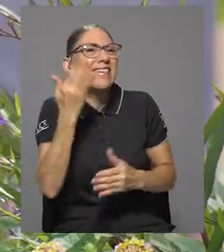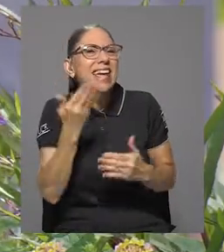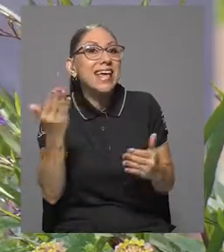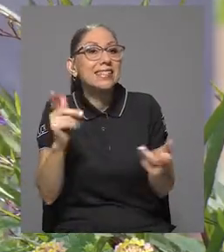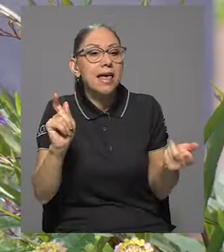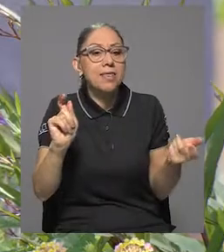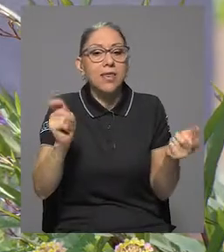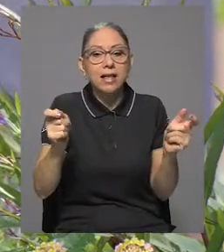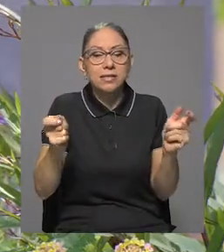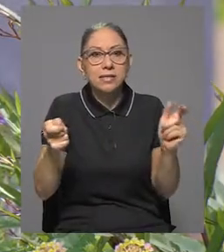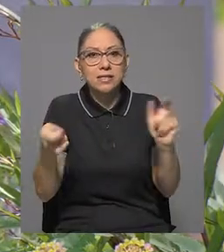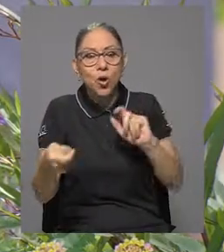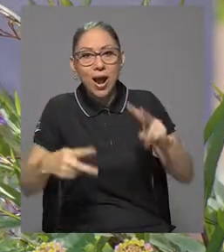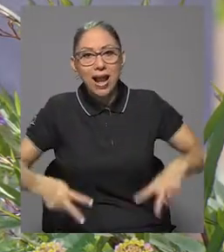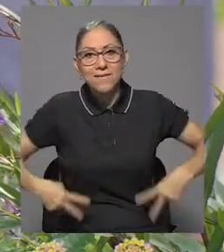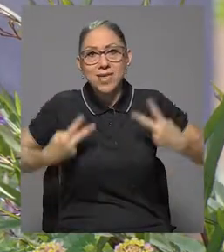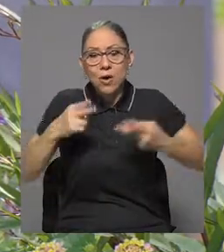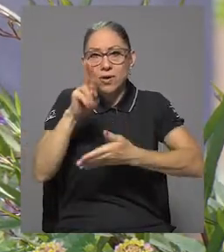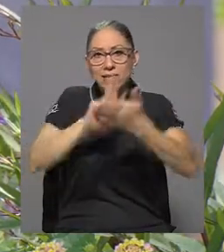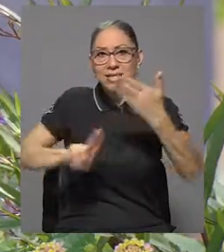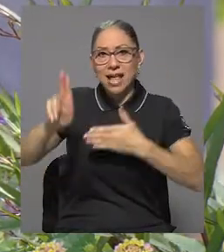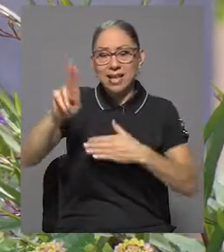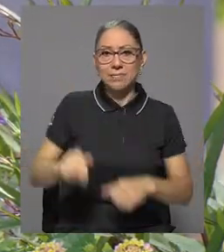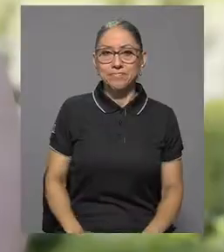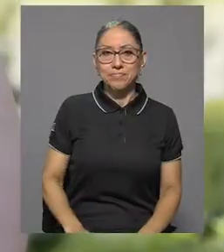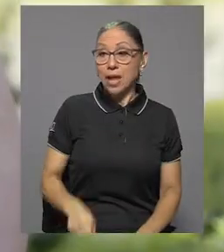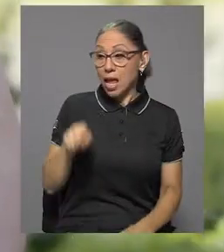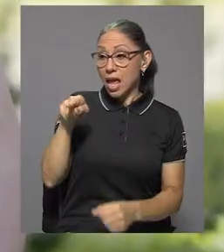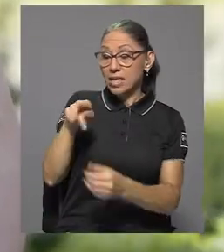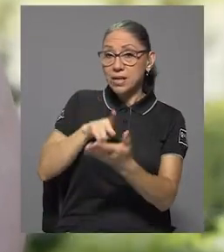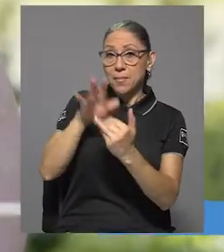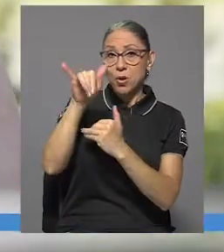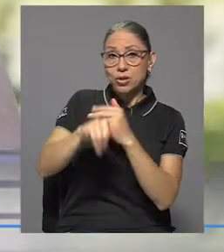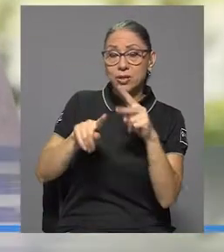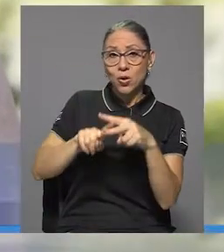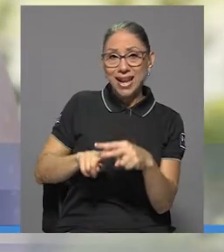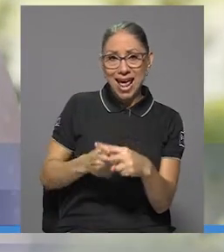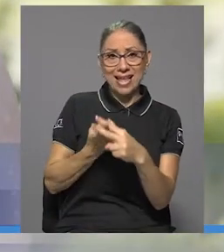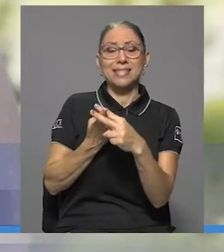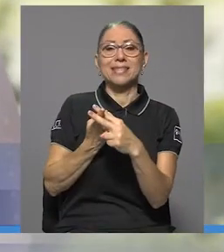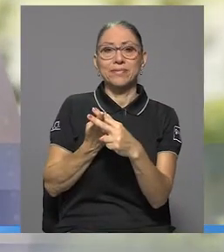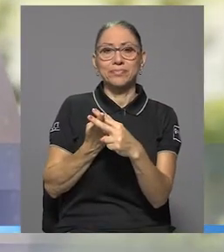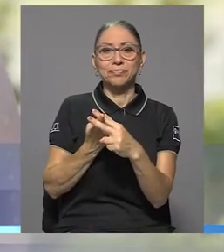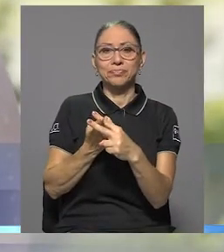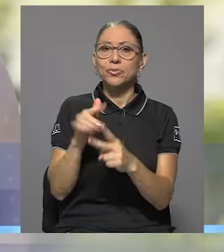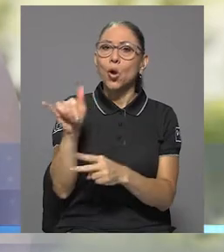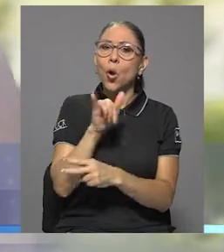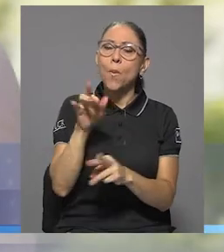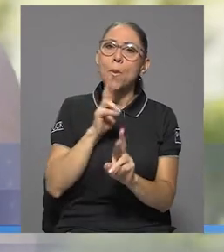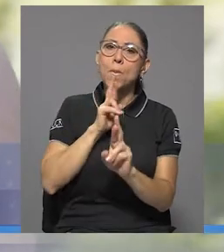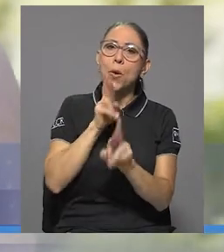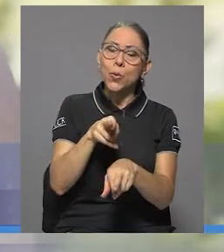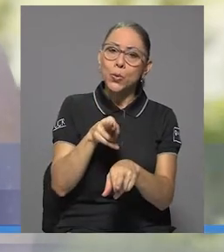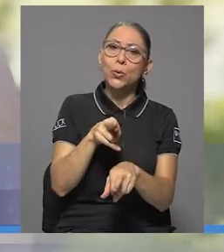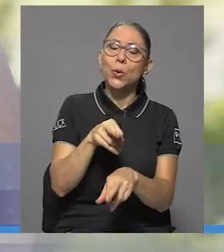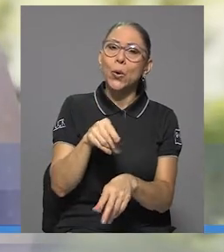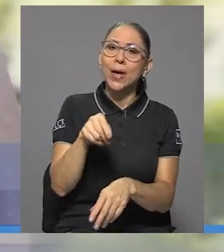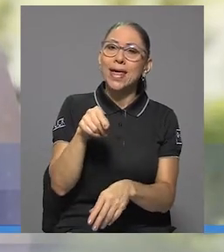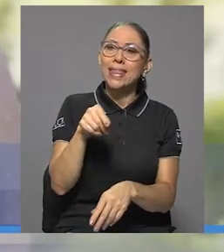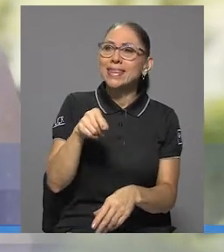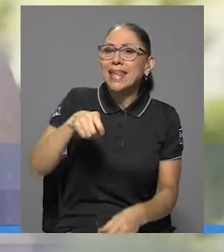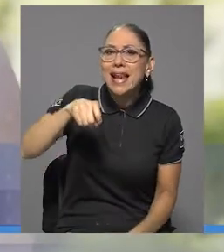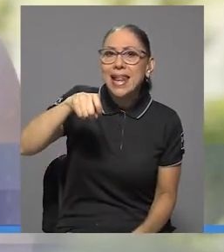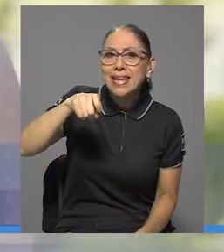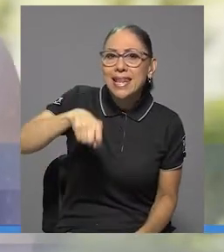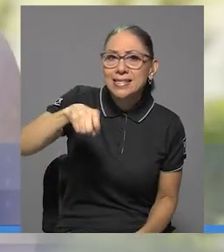esa iniciativa, Transición hacia la Vida Universitaria? Sí, este proyecto María nace precisamente como producto